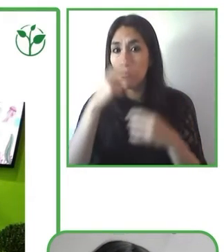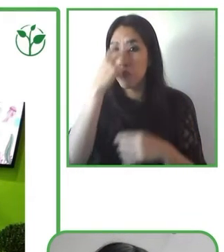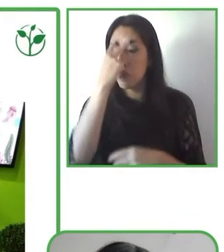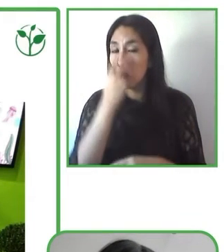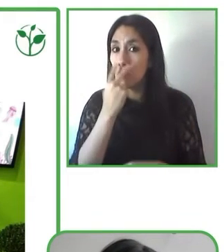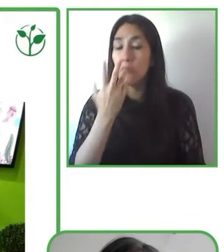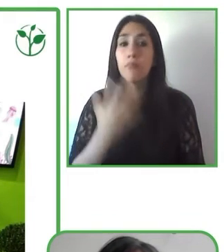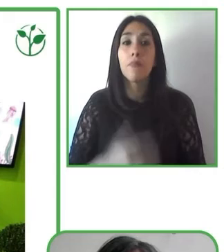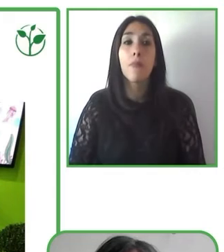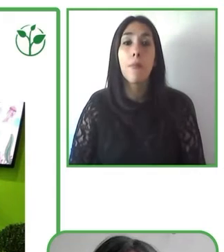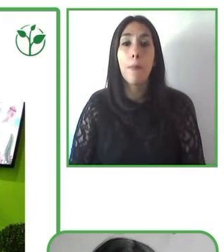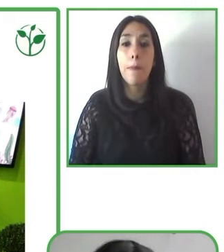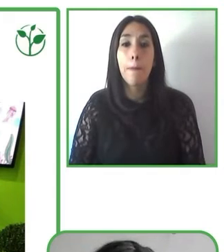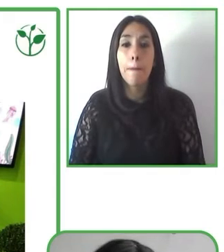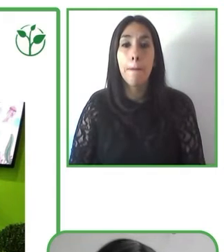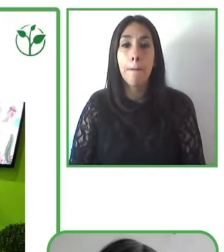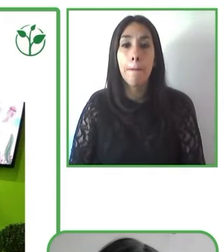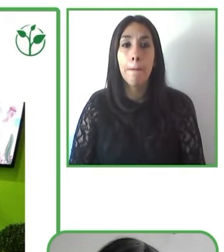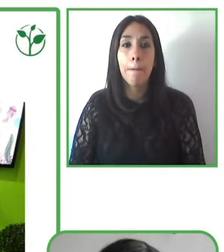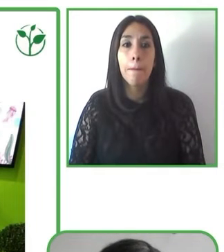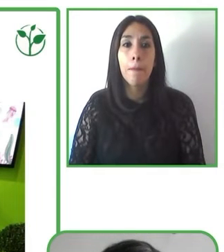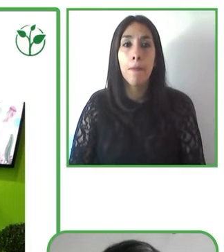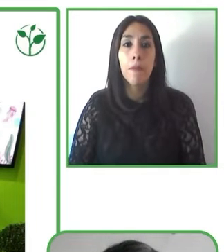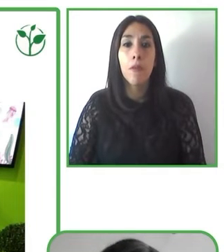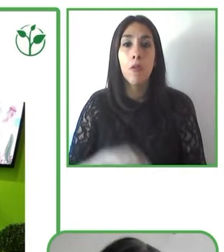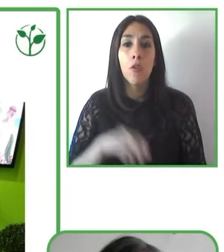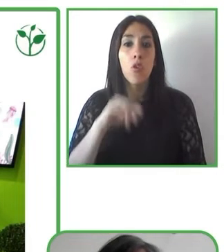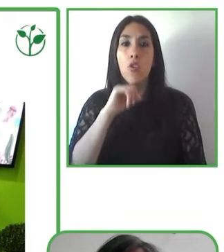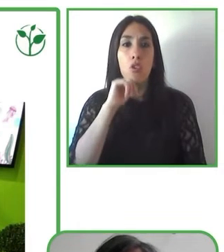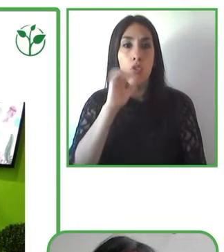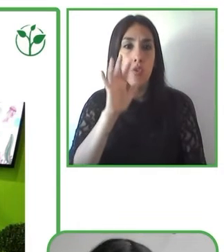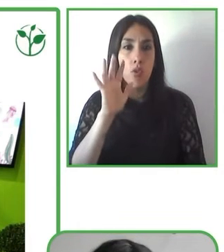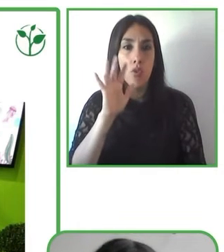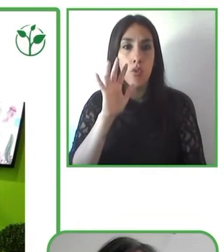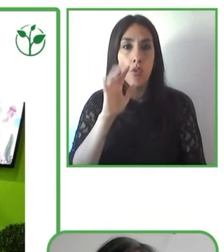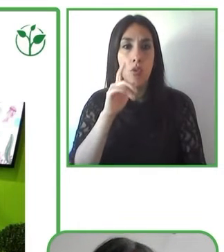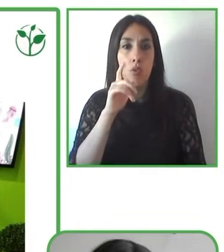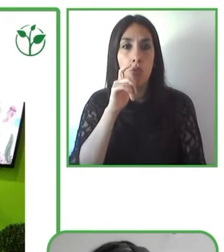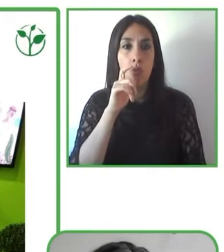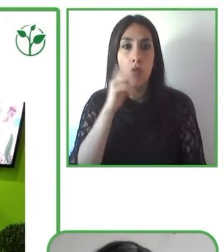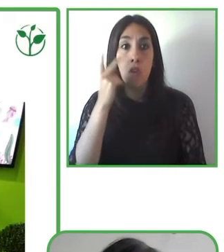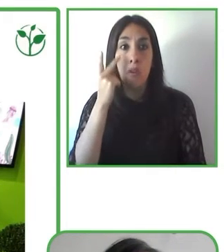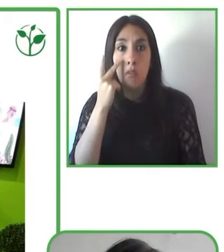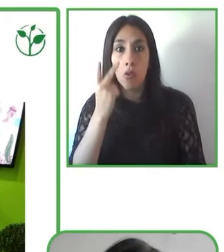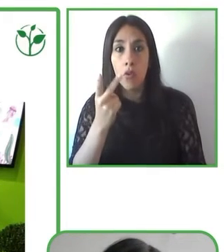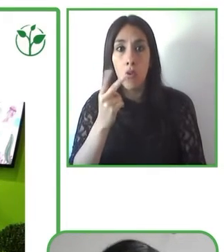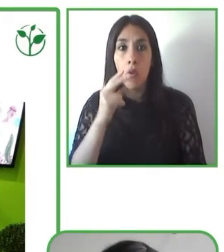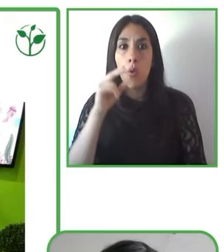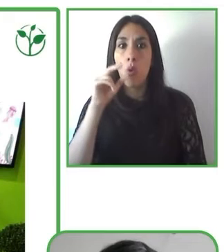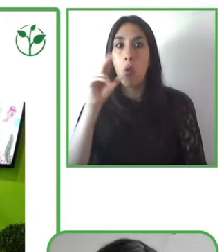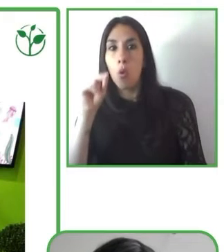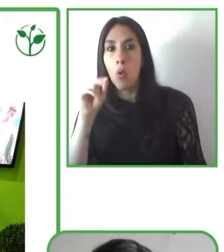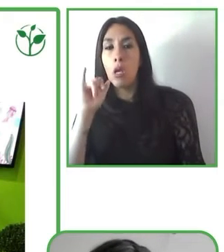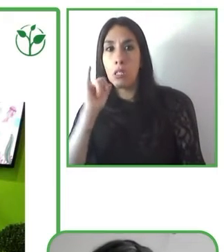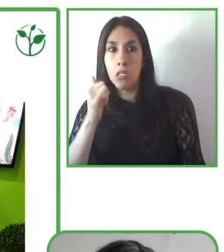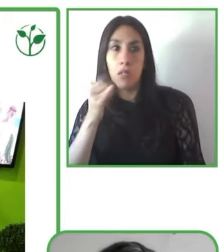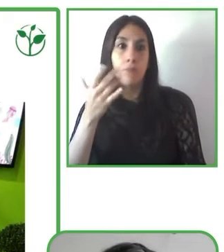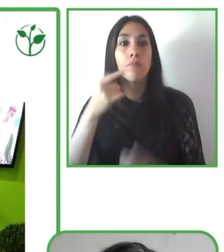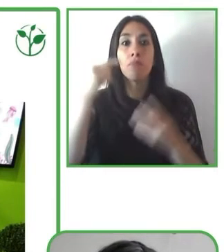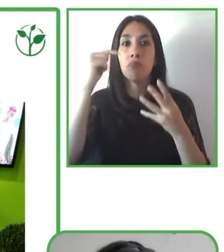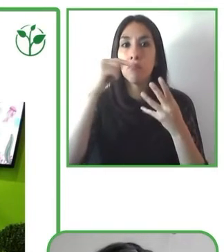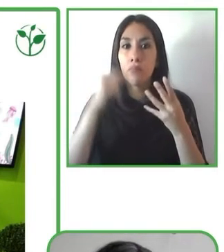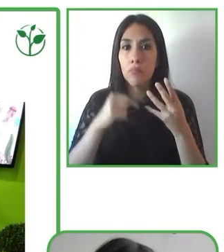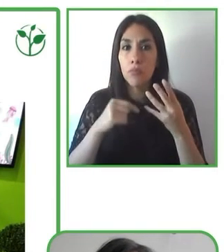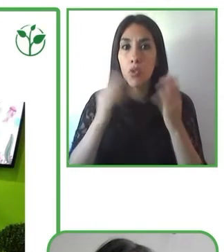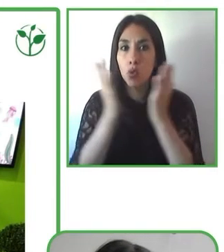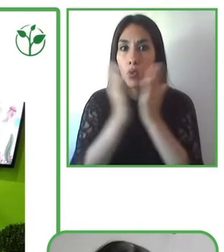percibimos que en Brasil los materiales para los alumnos sordos, para los alumnos con discapacidad